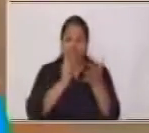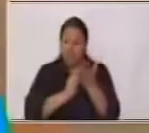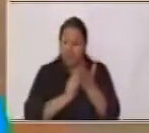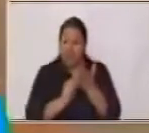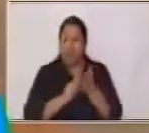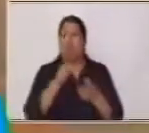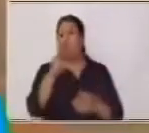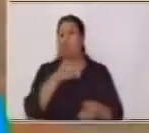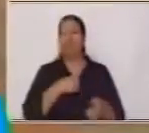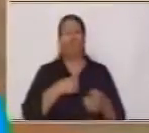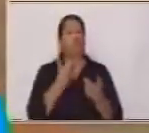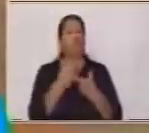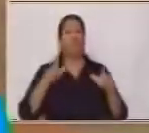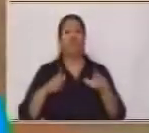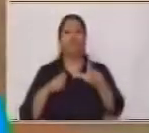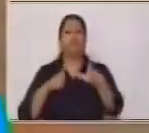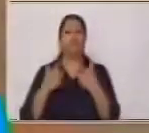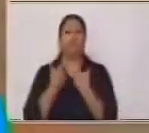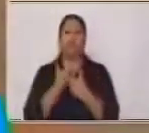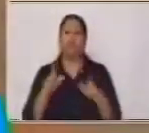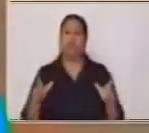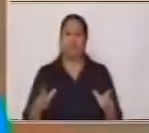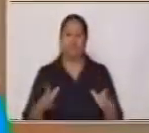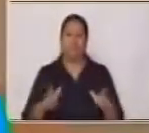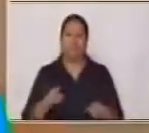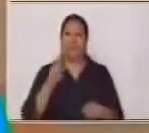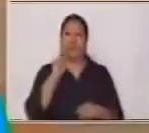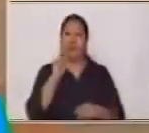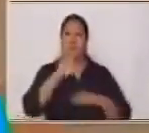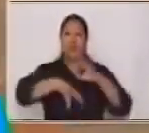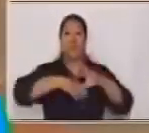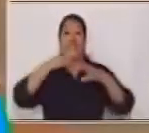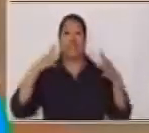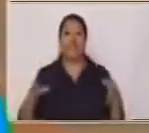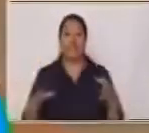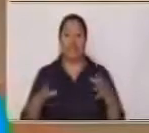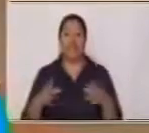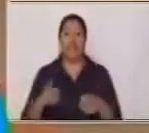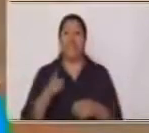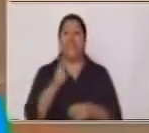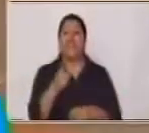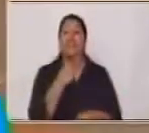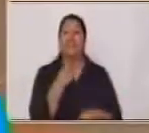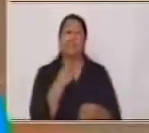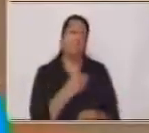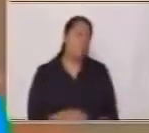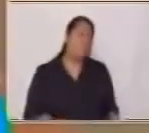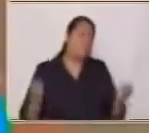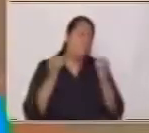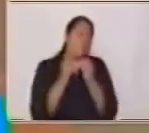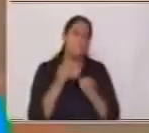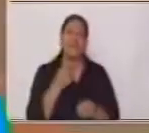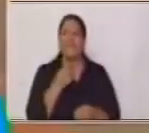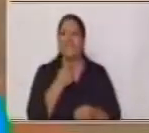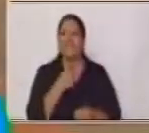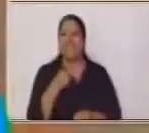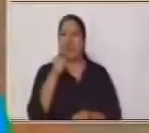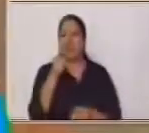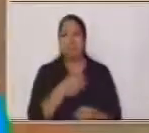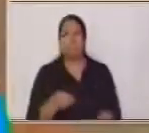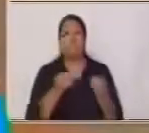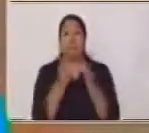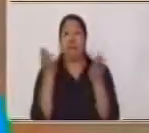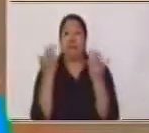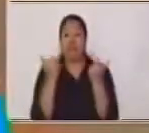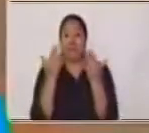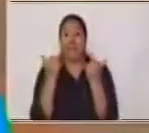Y vamos a dibujar Una fruta La fruta que a ustedes Más les guste O la que más hayan comido